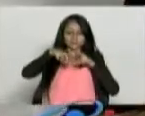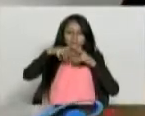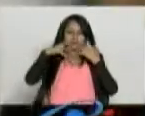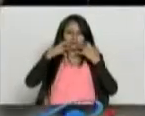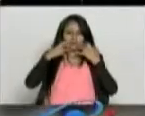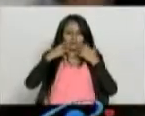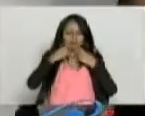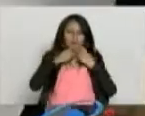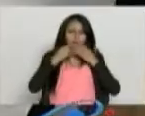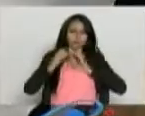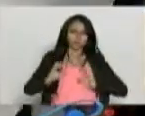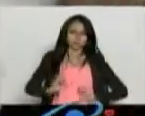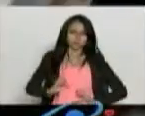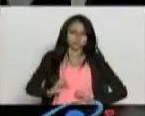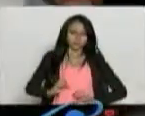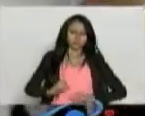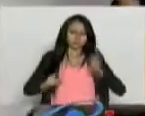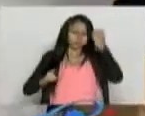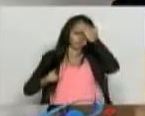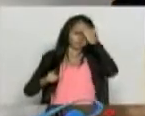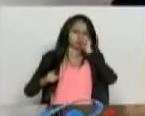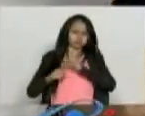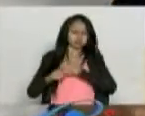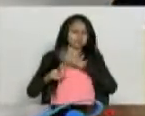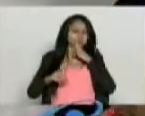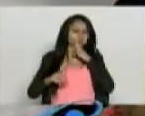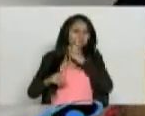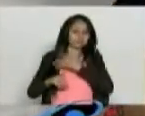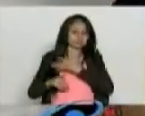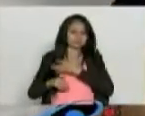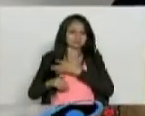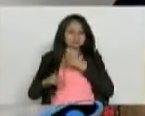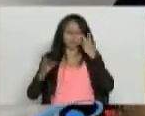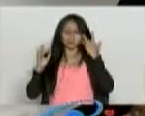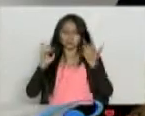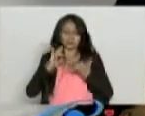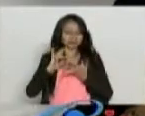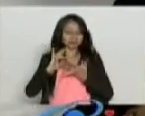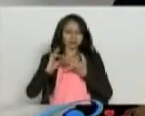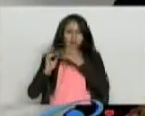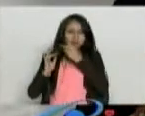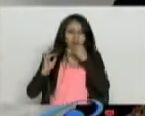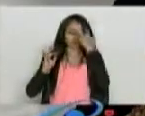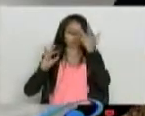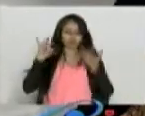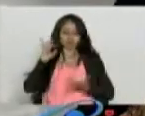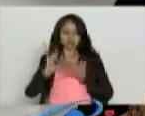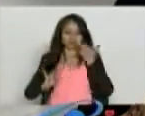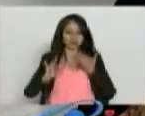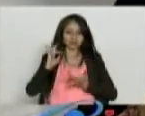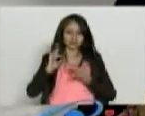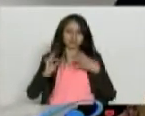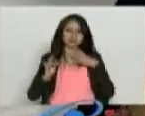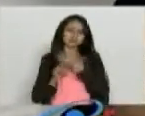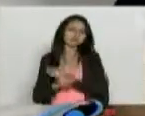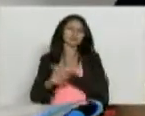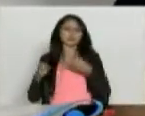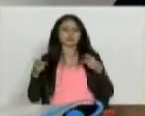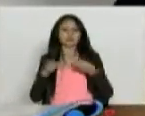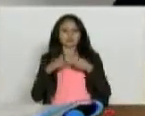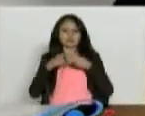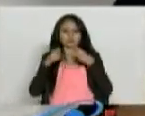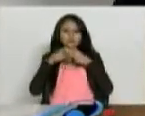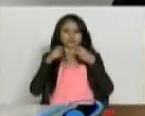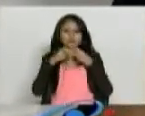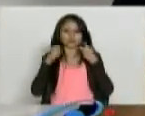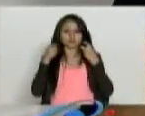hay esa conexión eléctrica. Porque nosotros somos electricidad. Por eso me da tanta tristeza que muchos colegas se rían de